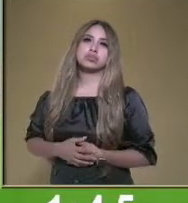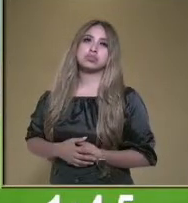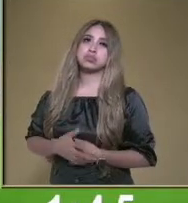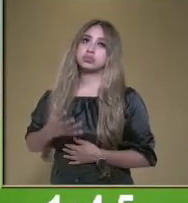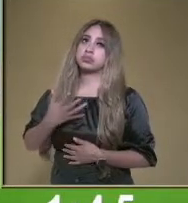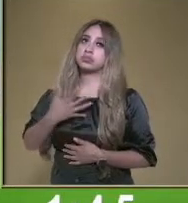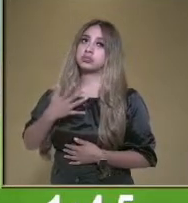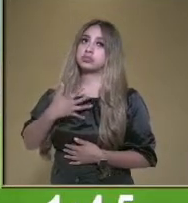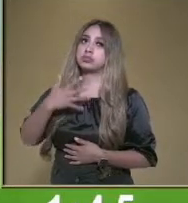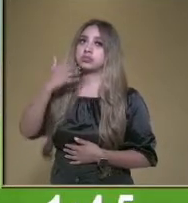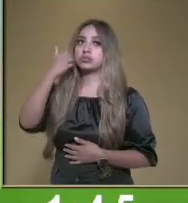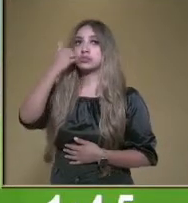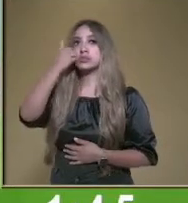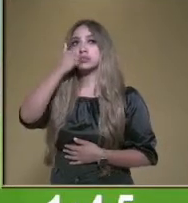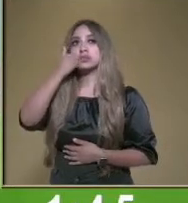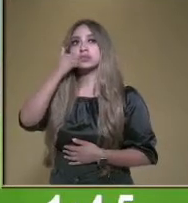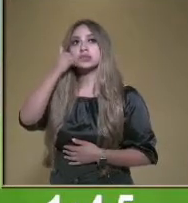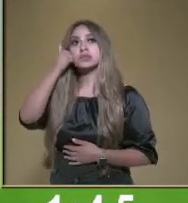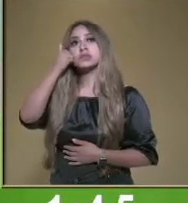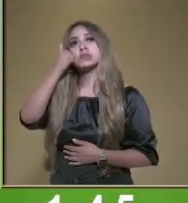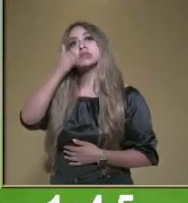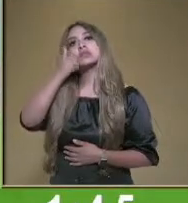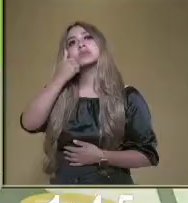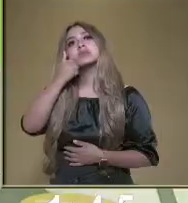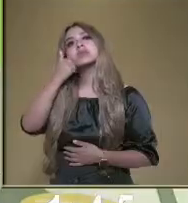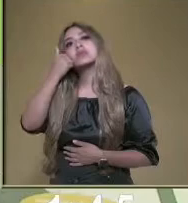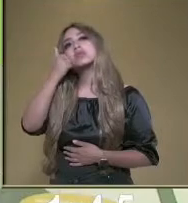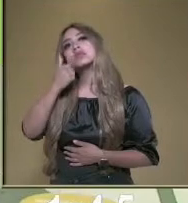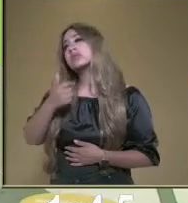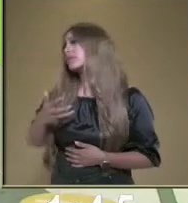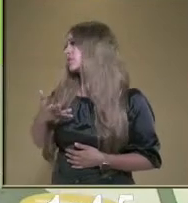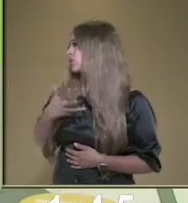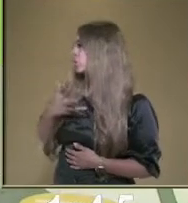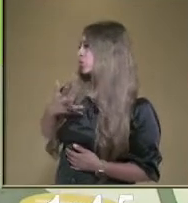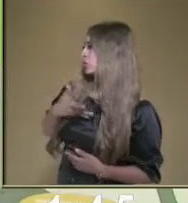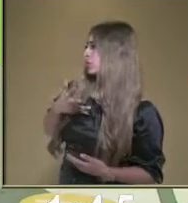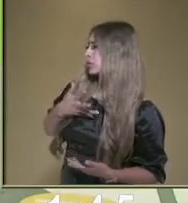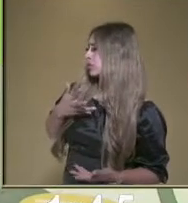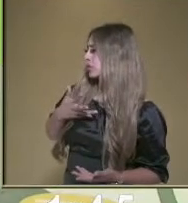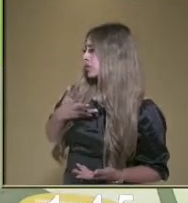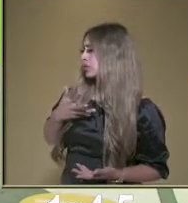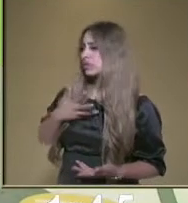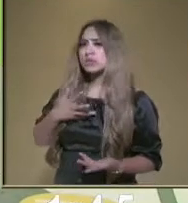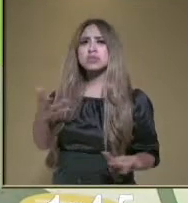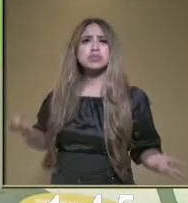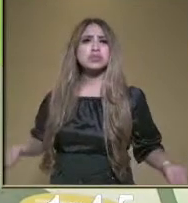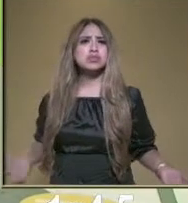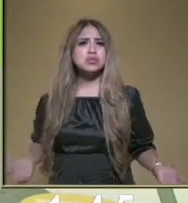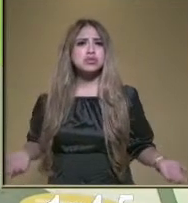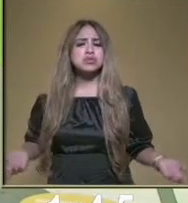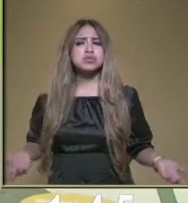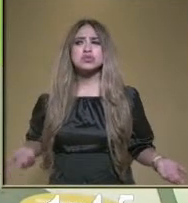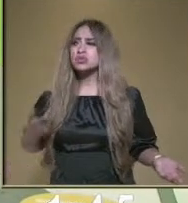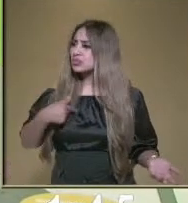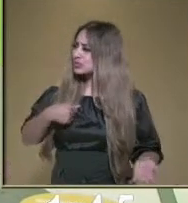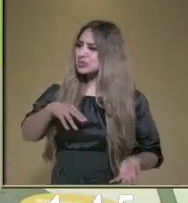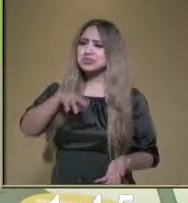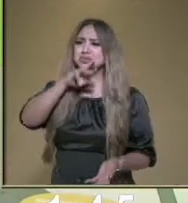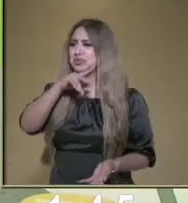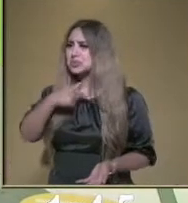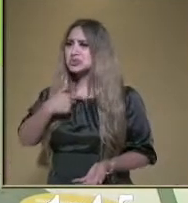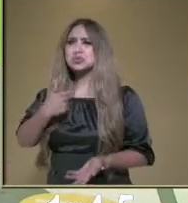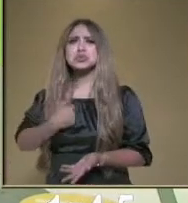¡Pero no tenemos! Pero yo les voy a dar ese jabón que les va a ayudar a limpiar todo su